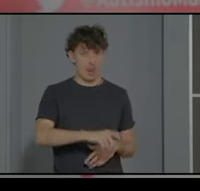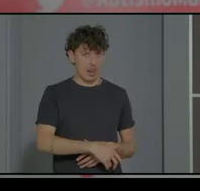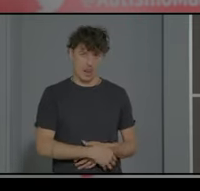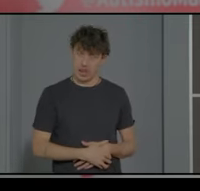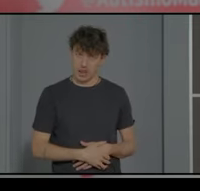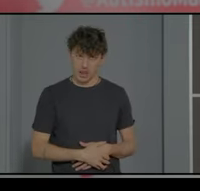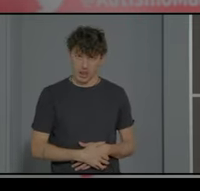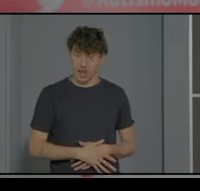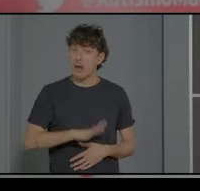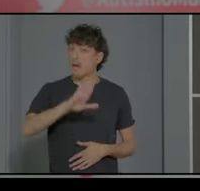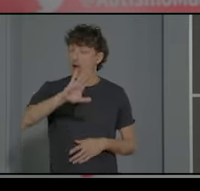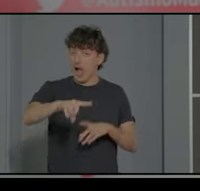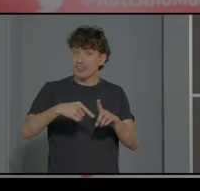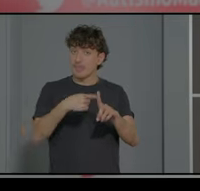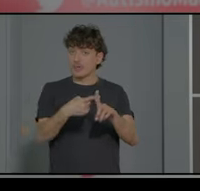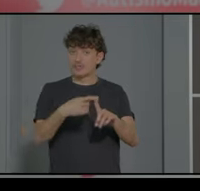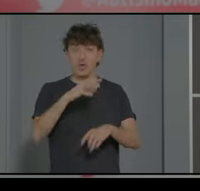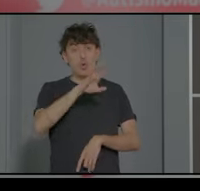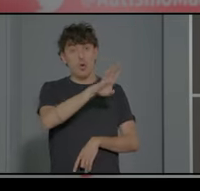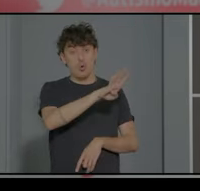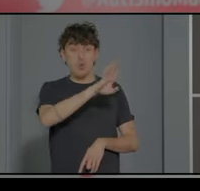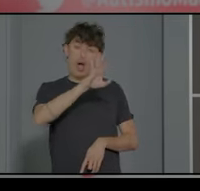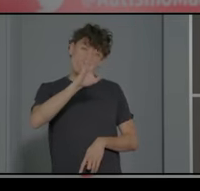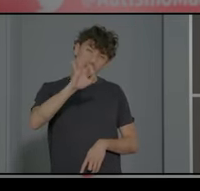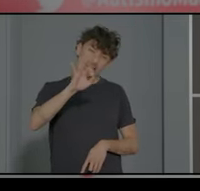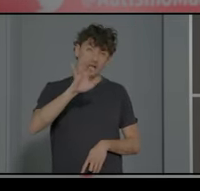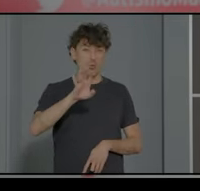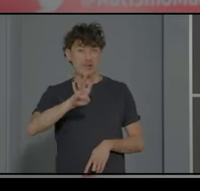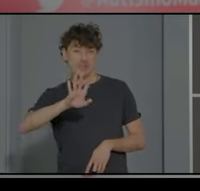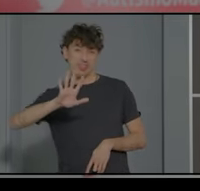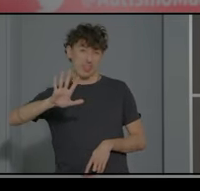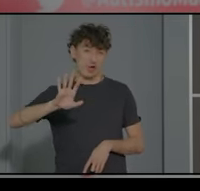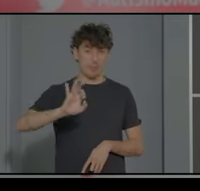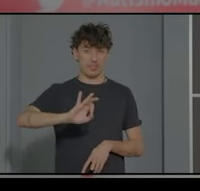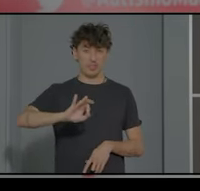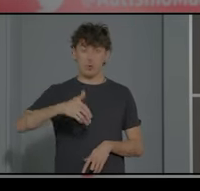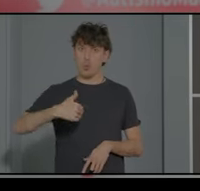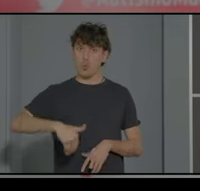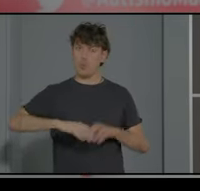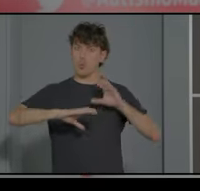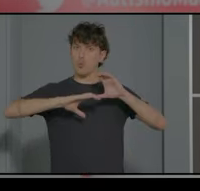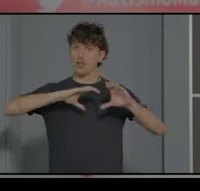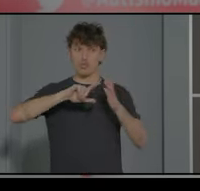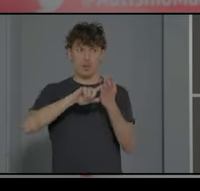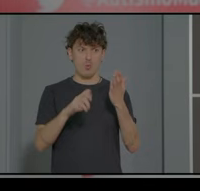pero a eso se le añade entre un 40 y un 45 con graves problemas de comunicación y lenguaje